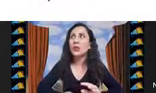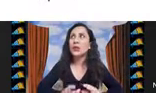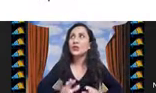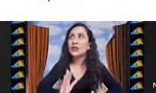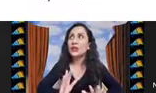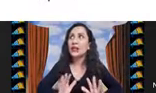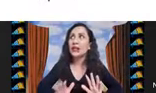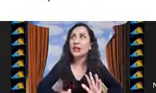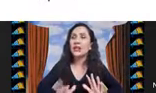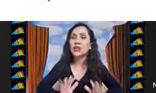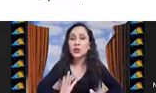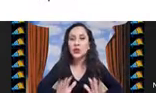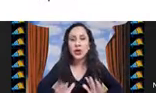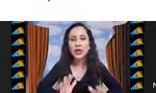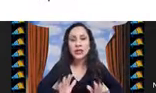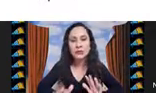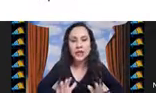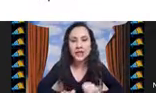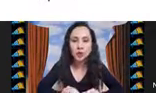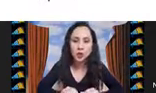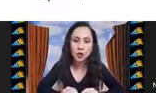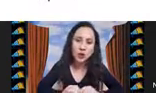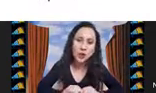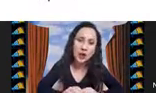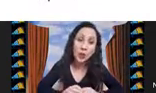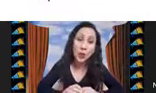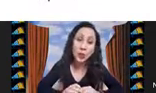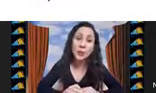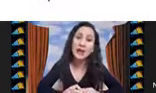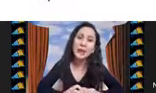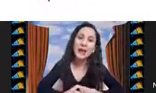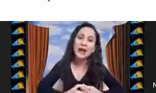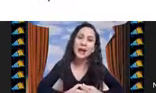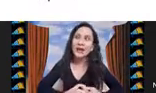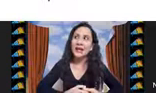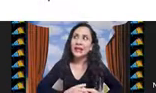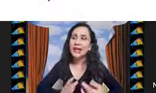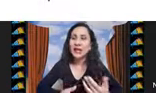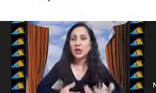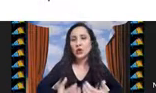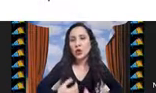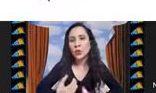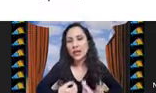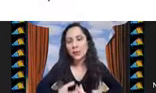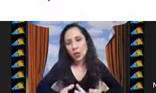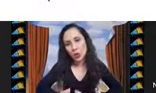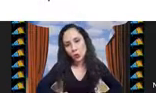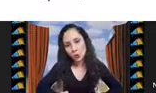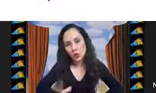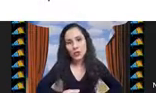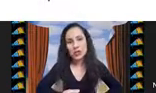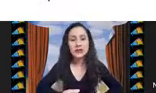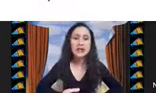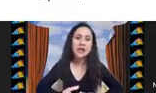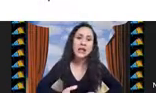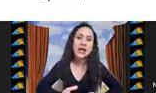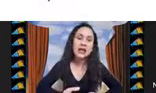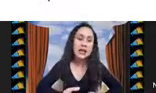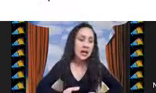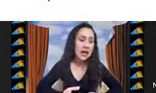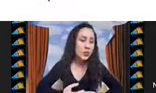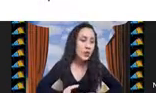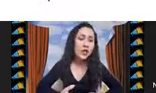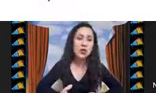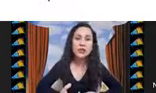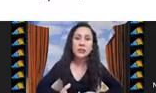cuando tenemos diferentes opciones para dar solución a un problema y queremos tomar la mejor opción, es decir,